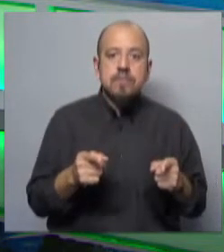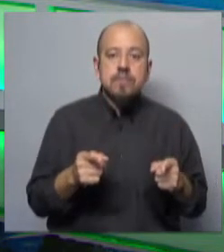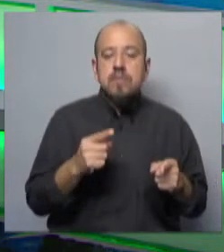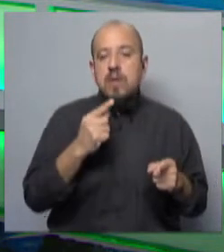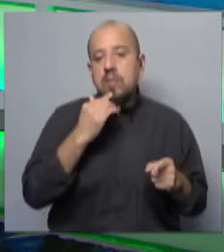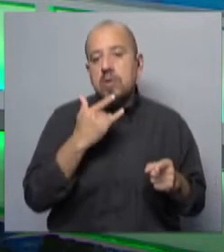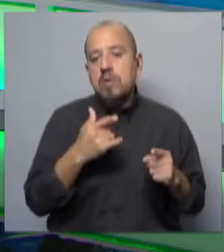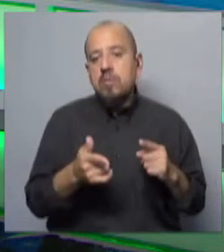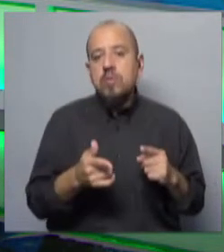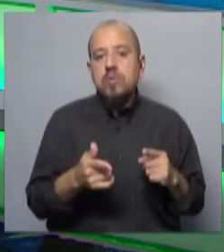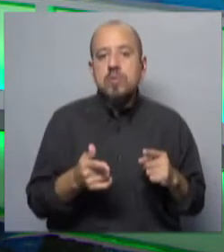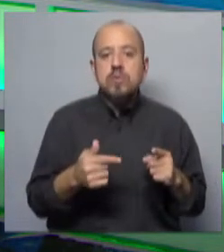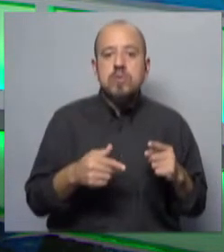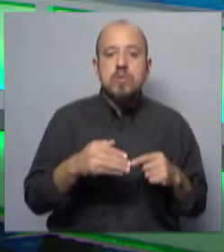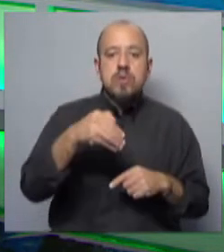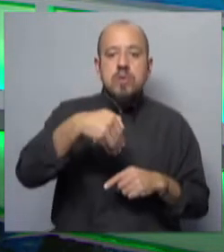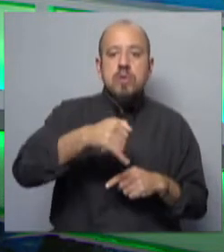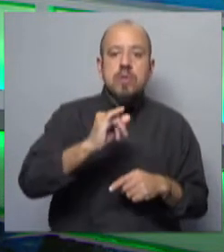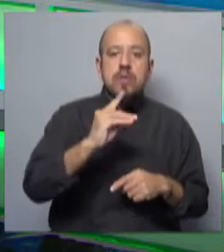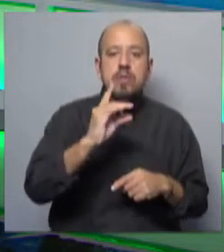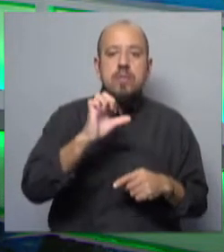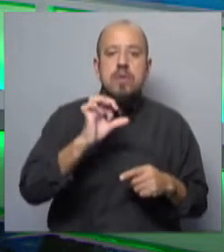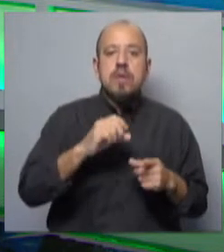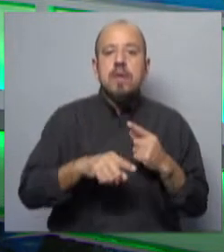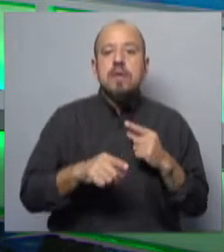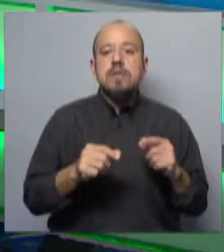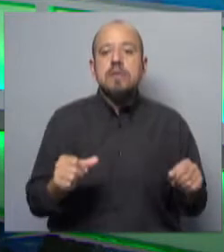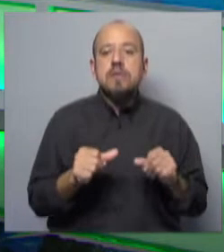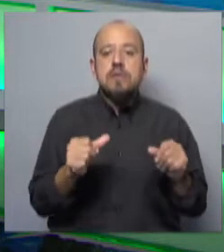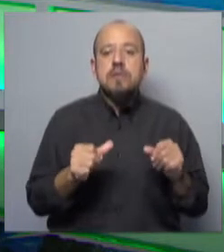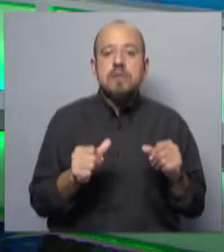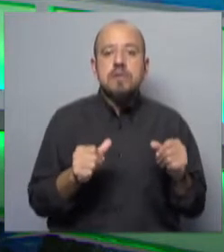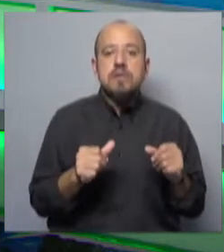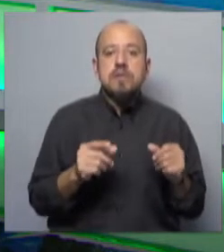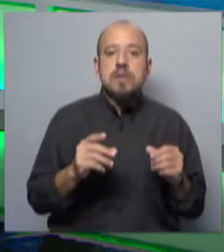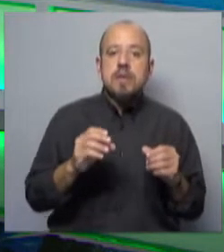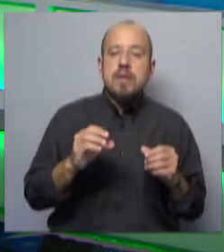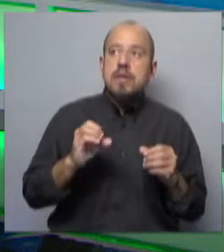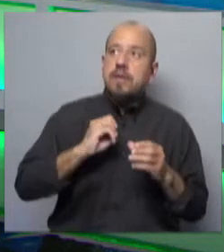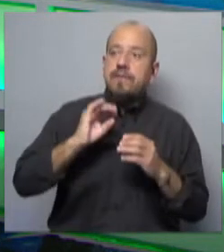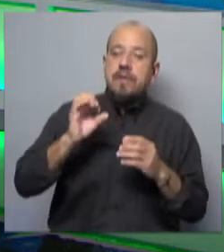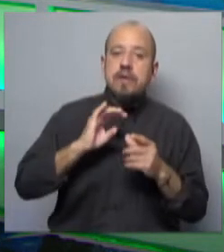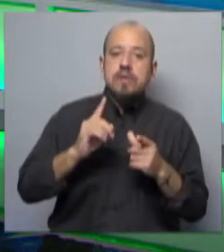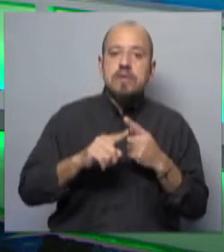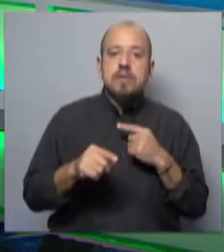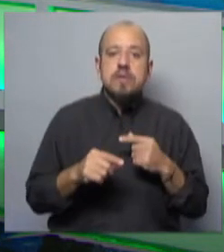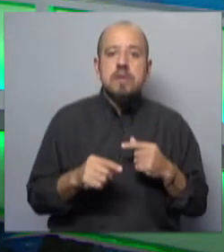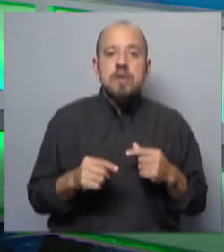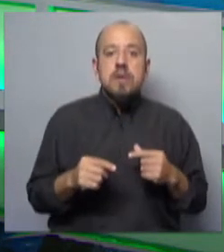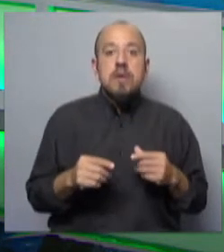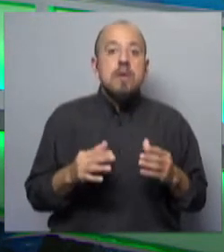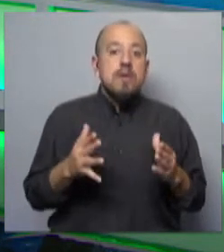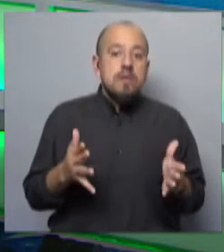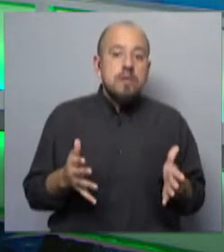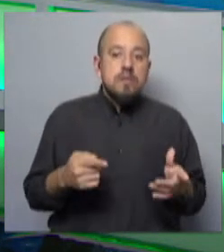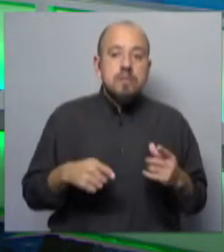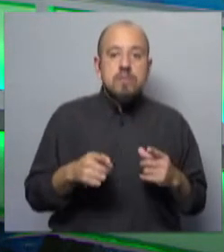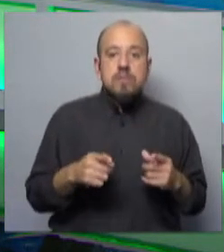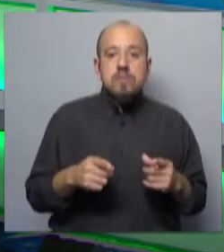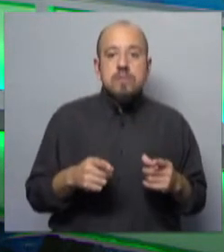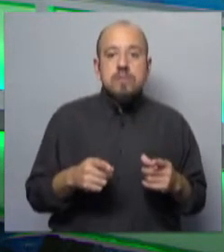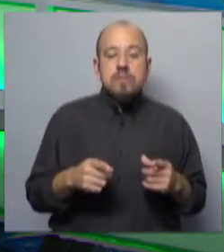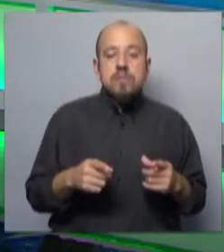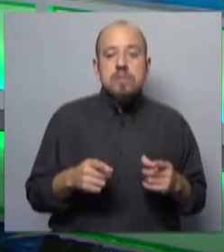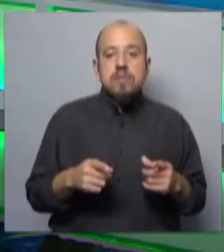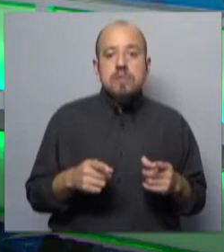por ejemplo, a través del Mides, en medidas de transferencias a sectores más vulnerables, si va a cuestiones